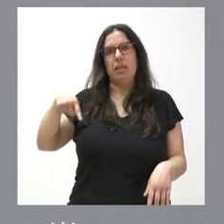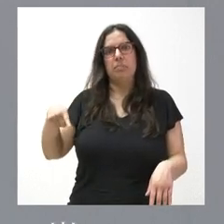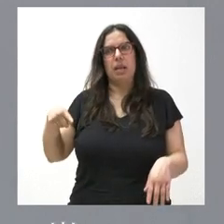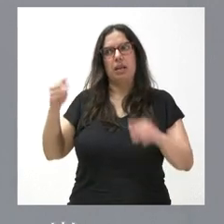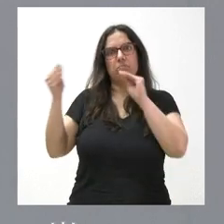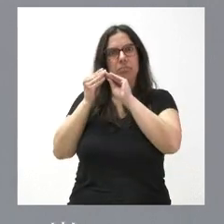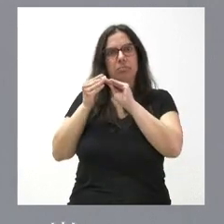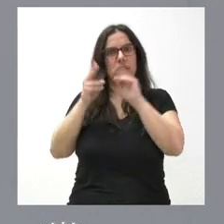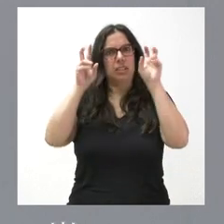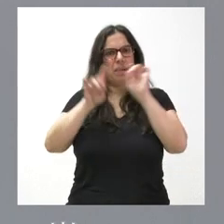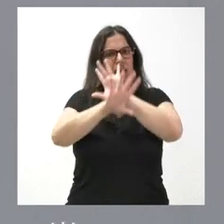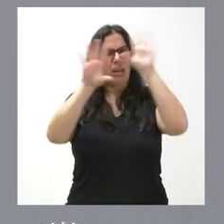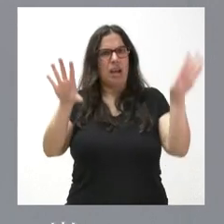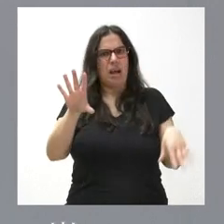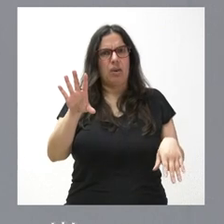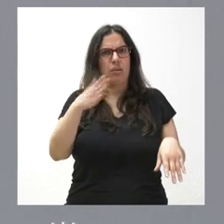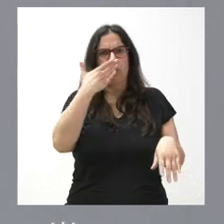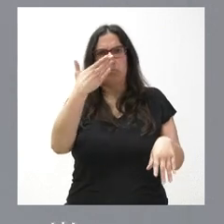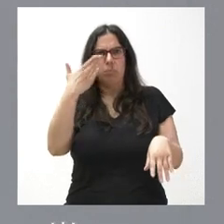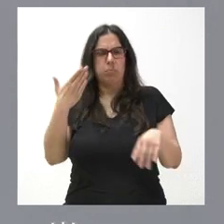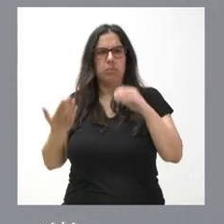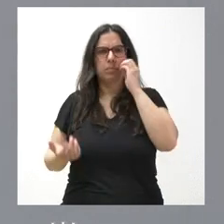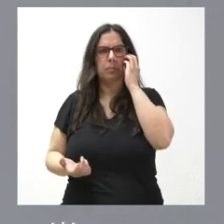en este aspecto de forma muy clara con lo que le estoy argumentando.